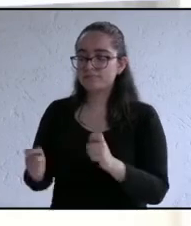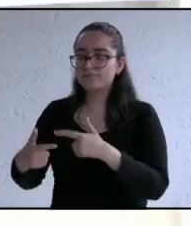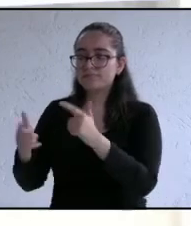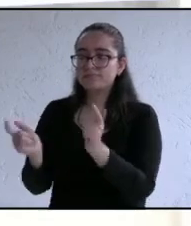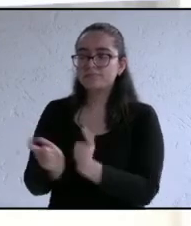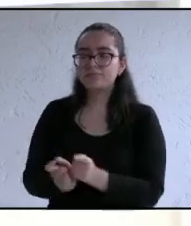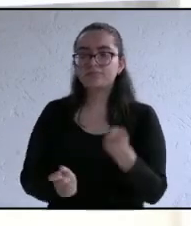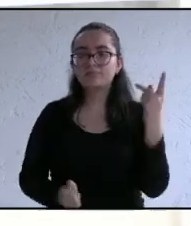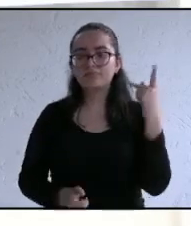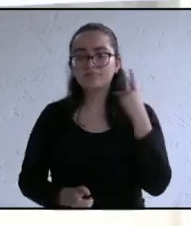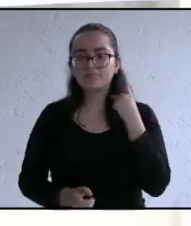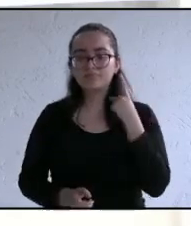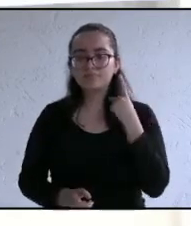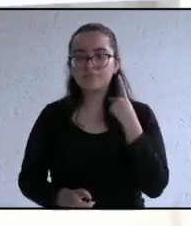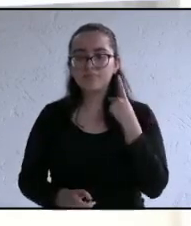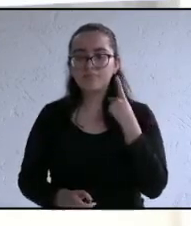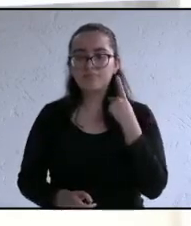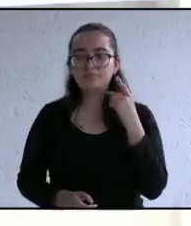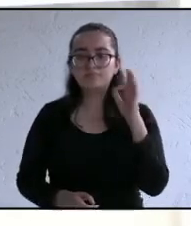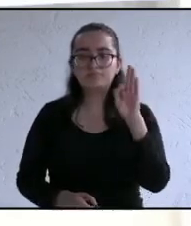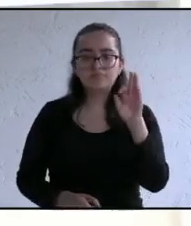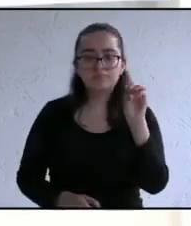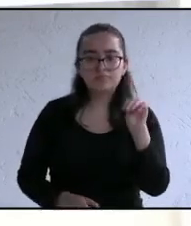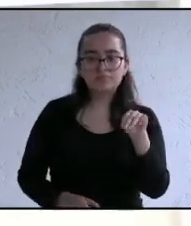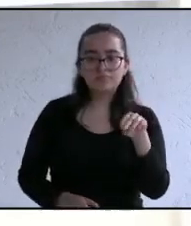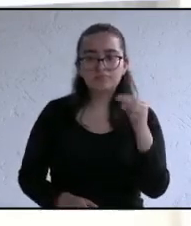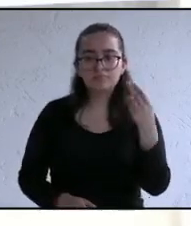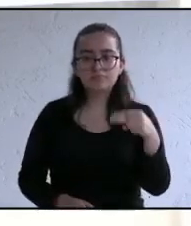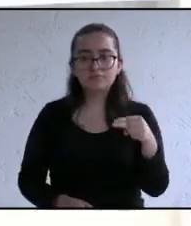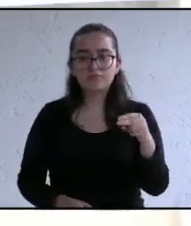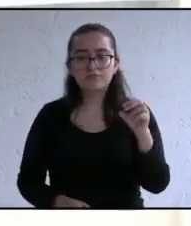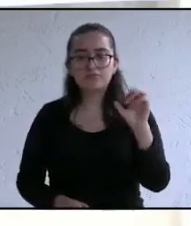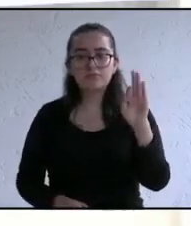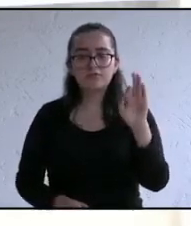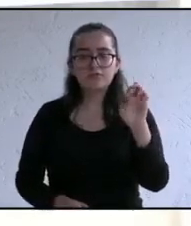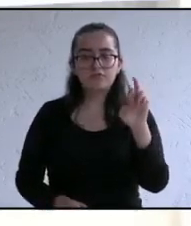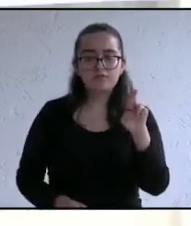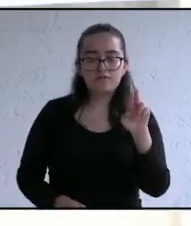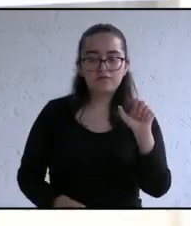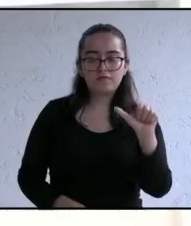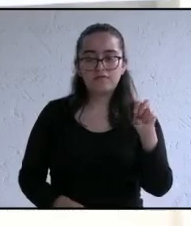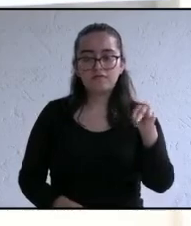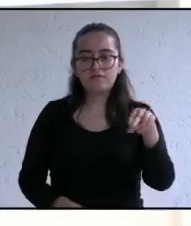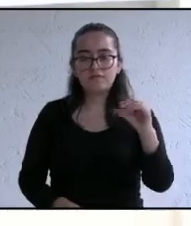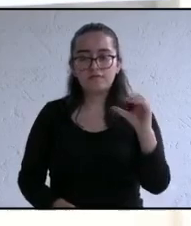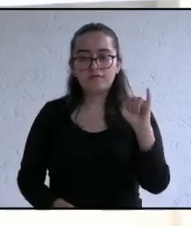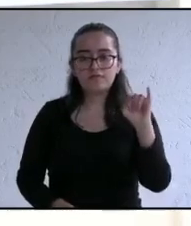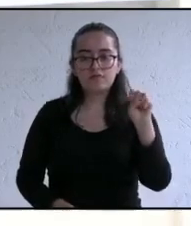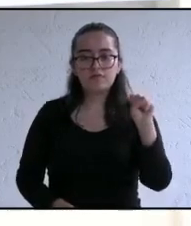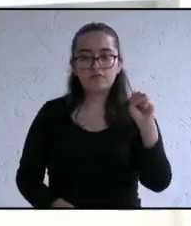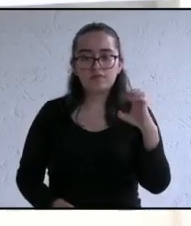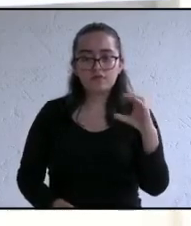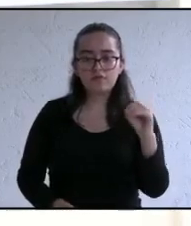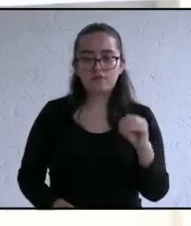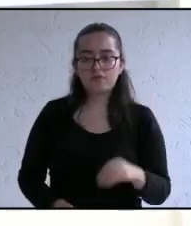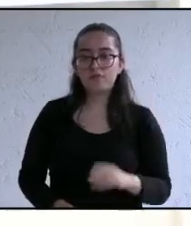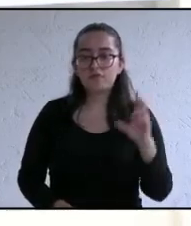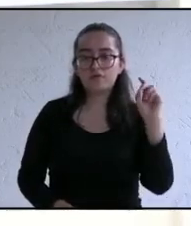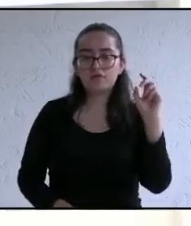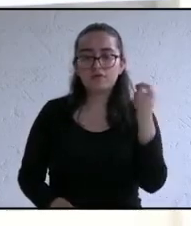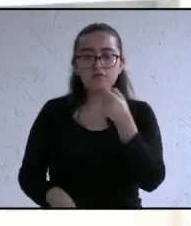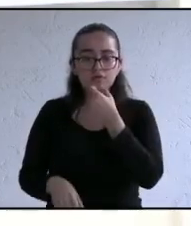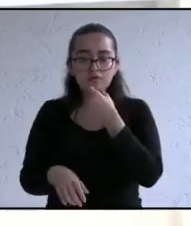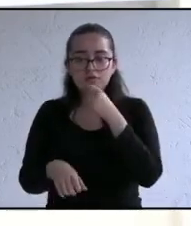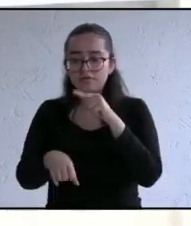el turno al candidato del partido fuerza por México Francisco Fernández tiene 30 segundos en esta etapa de